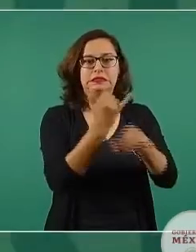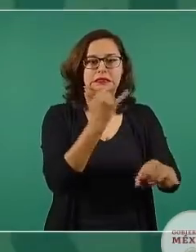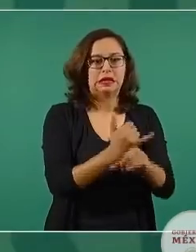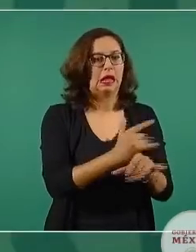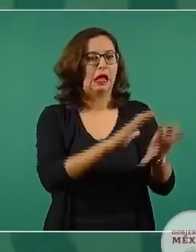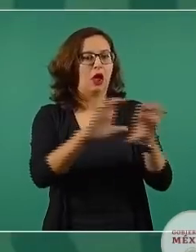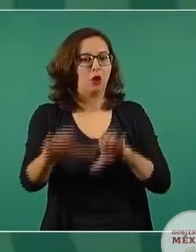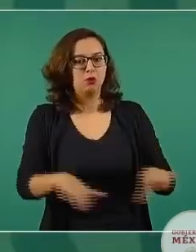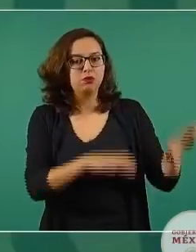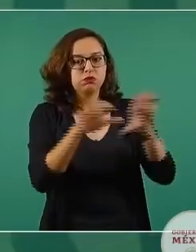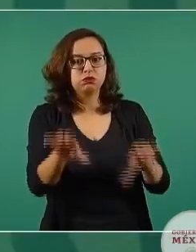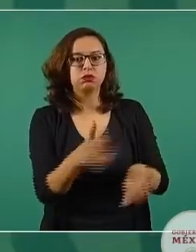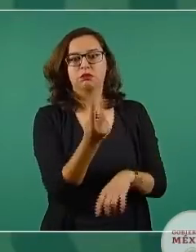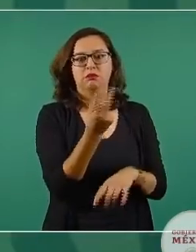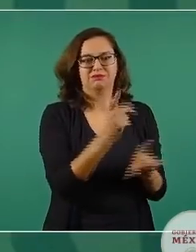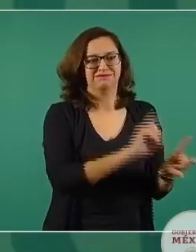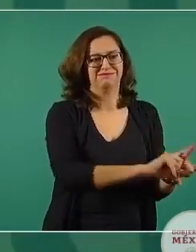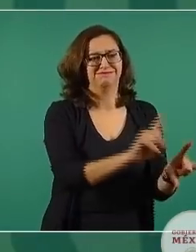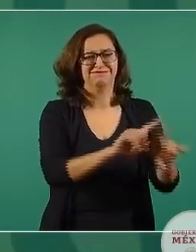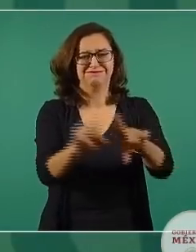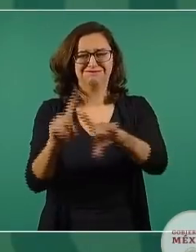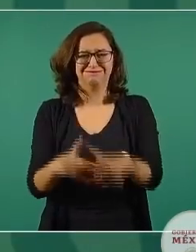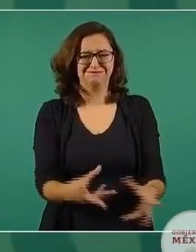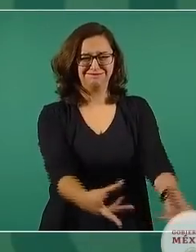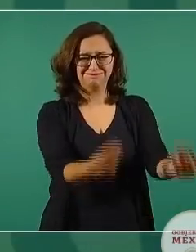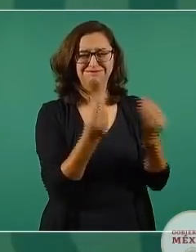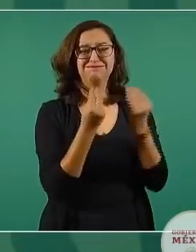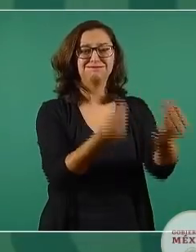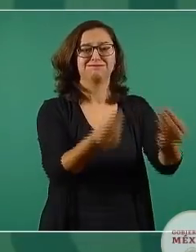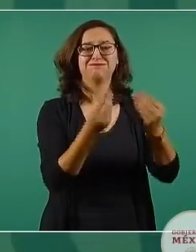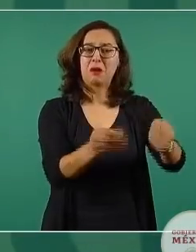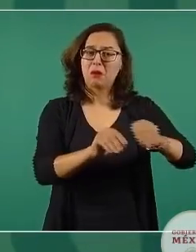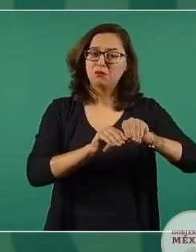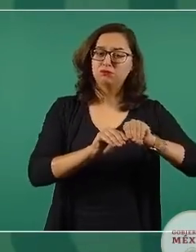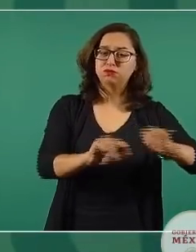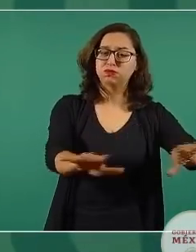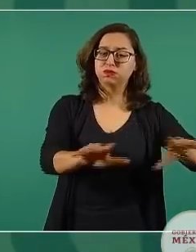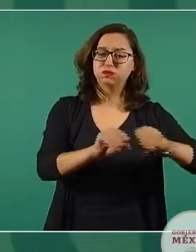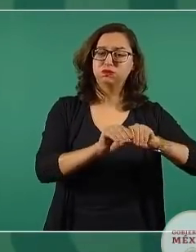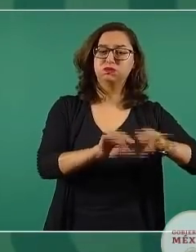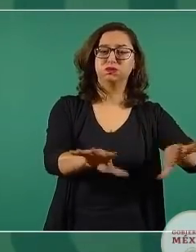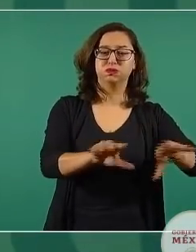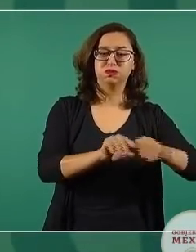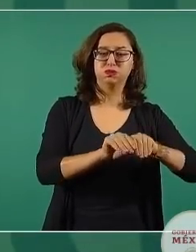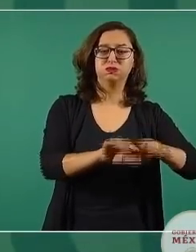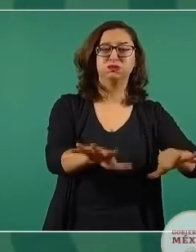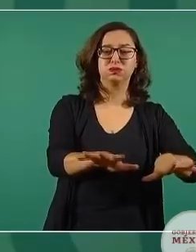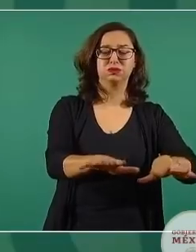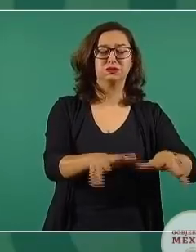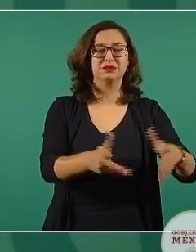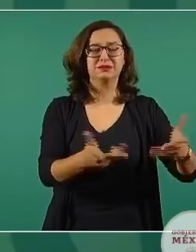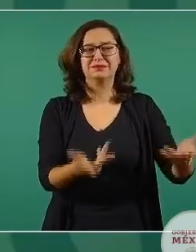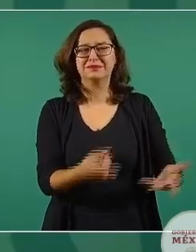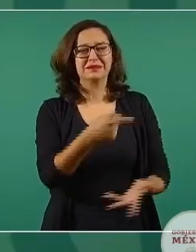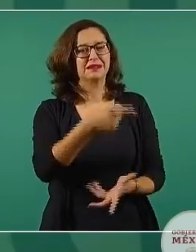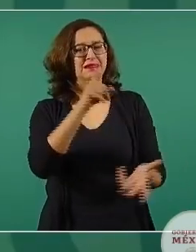y lo simplista que resulta